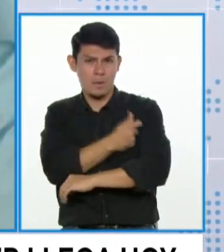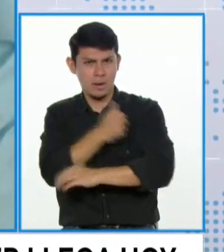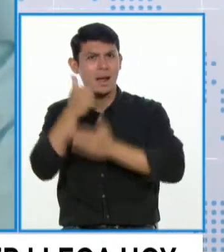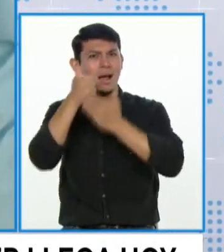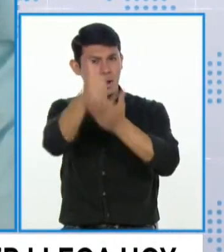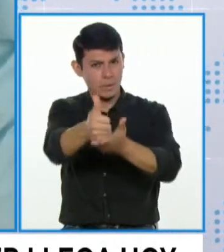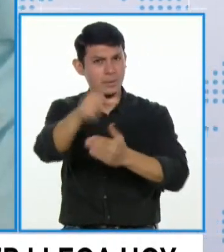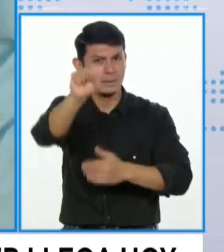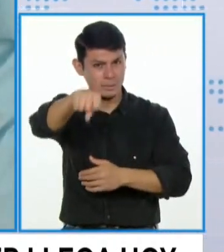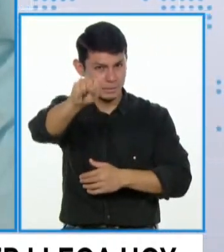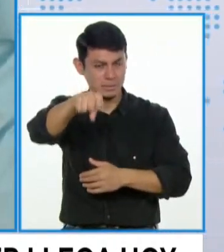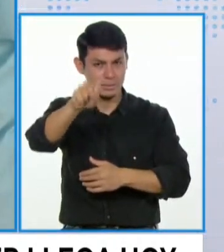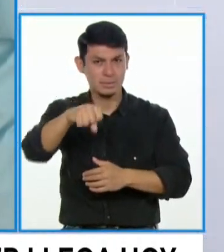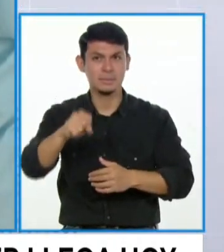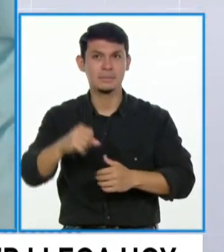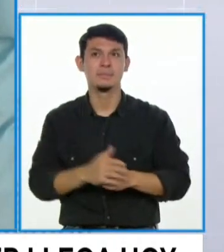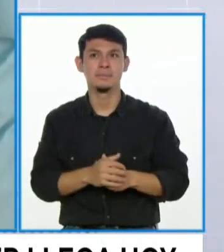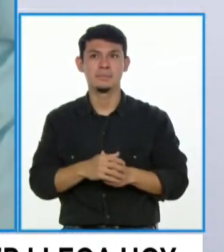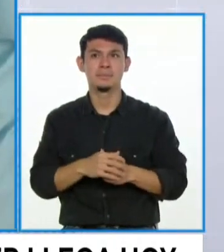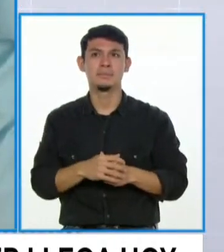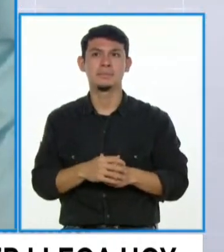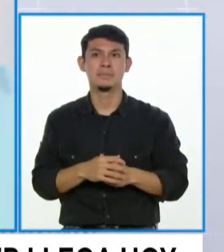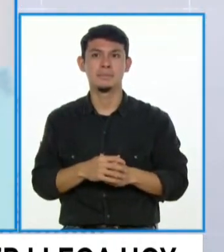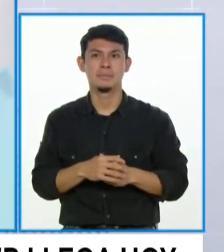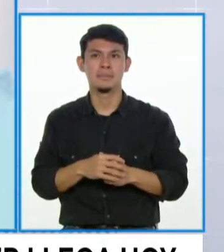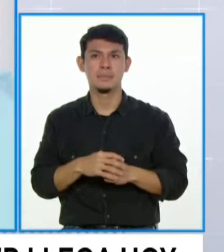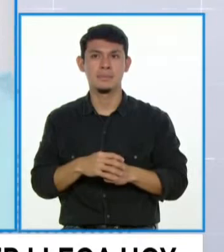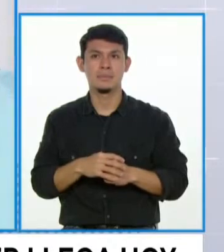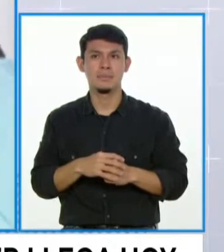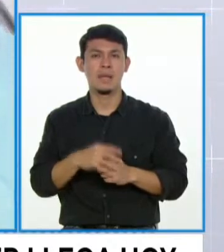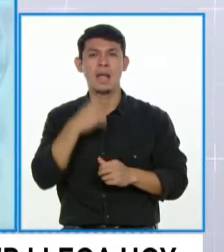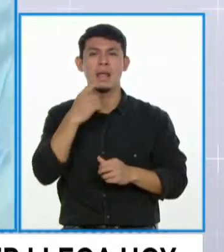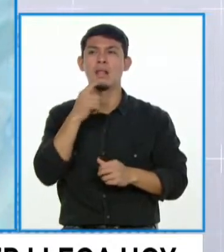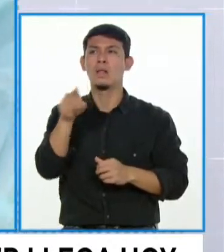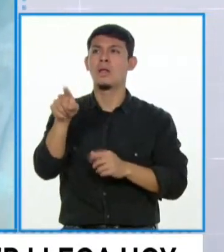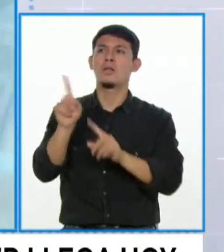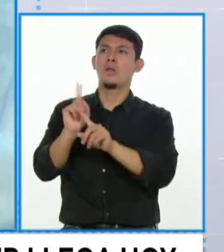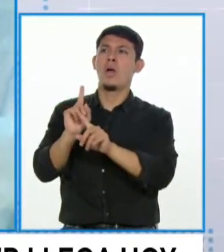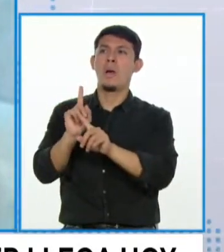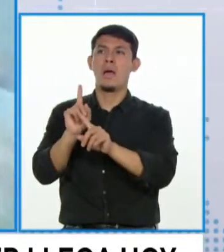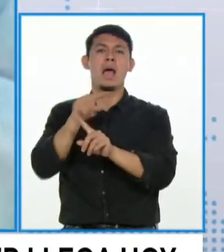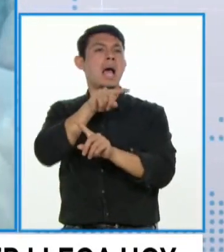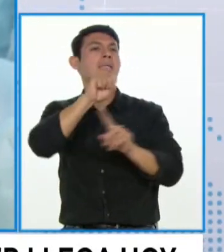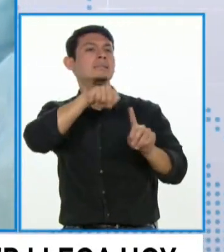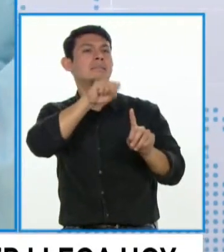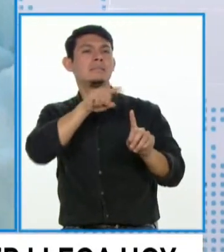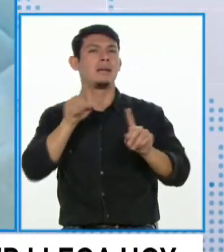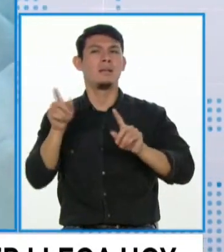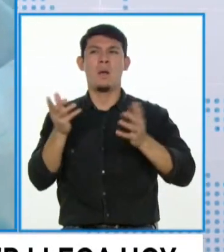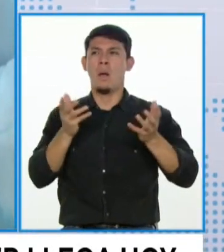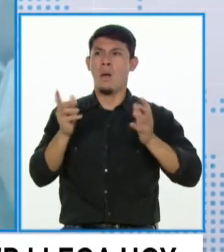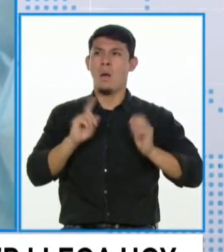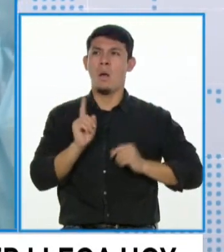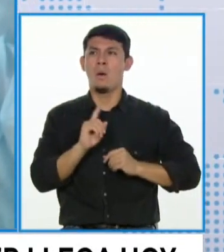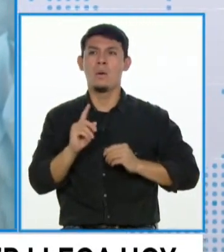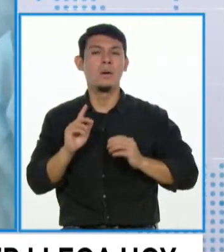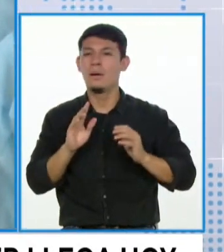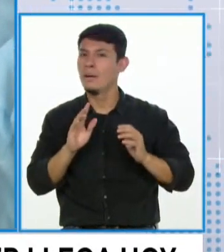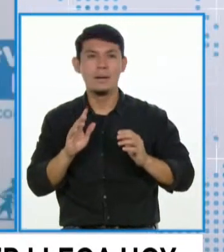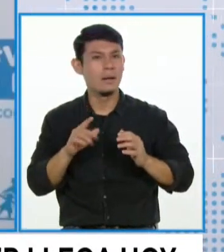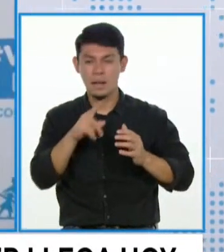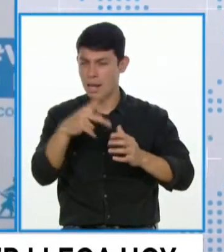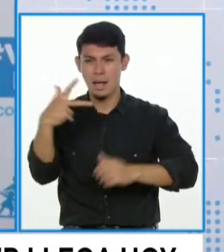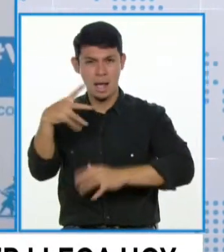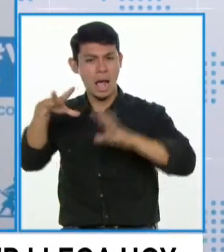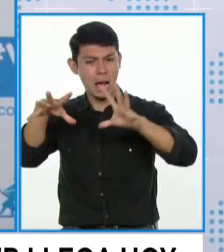la vida. Ya. A eso quería llegar porque... El requisito, aunque quieras la vacuna de uno, no quiero del otro, es, por decirlo menos, usa el